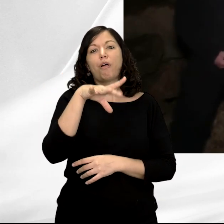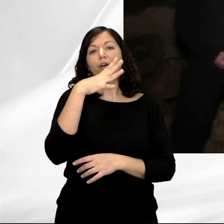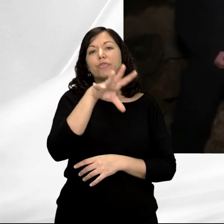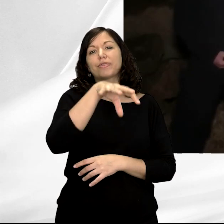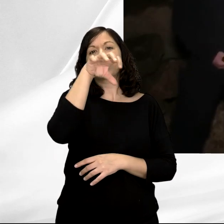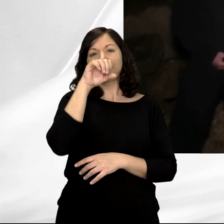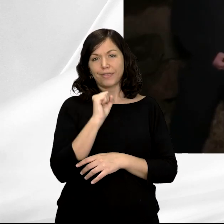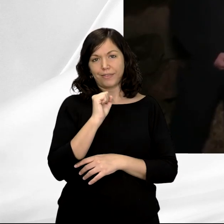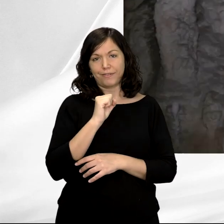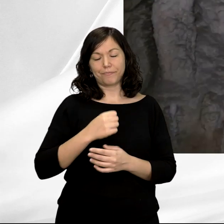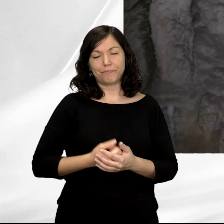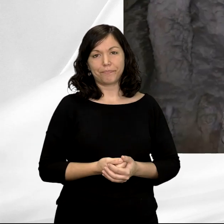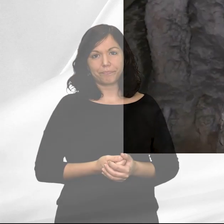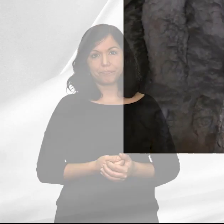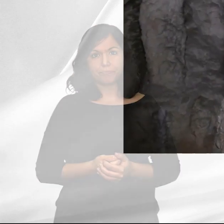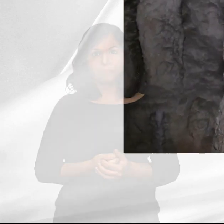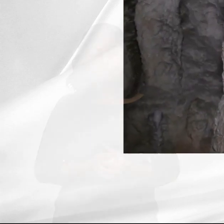para entenderlo en ningún caso.